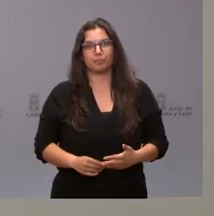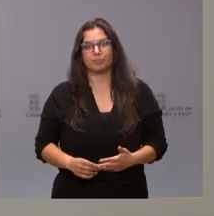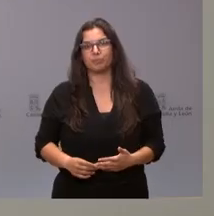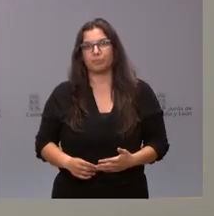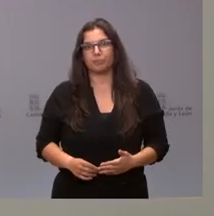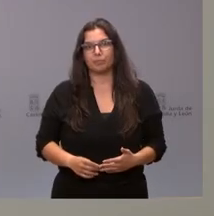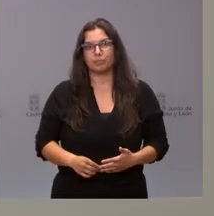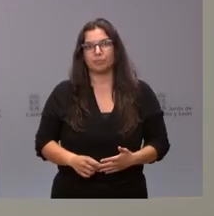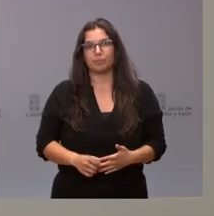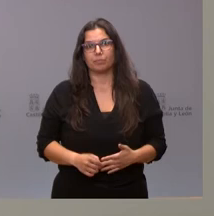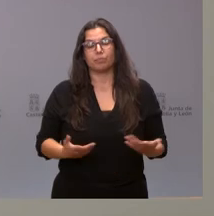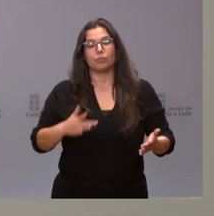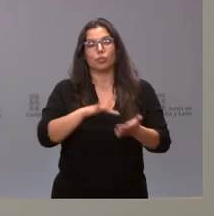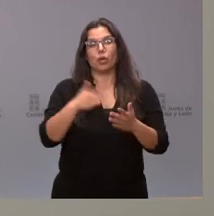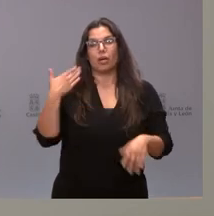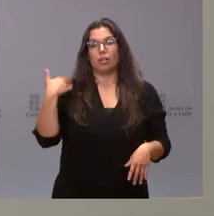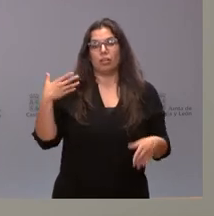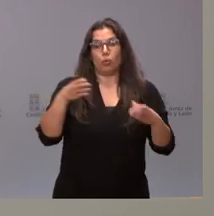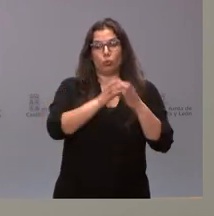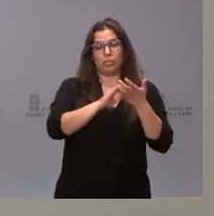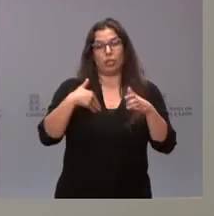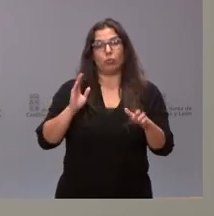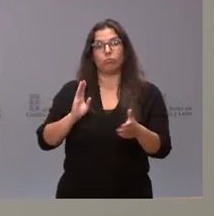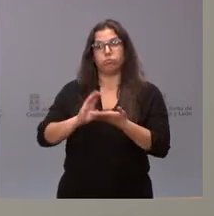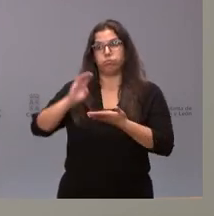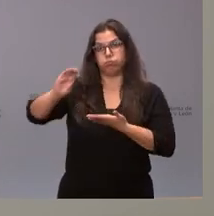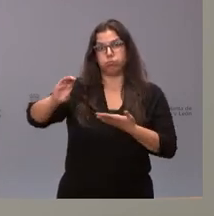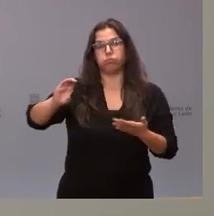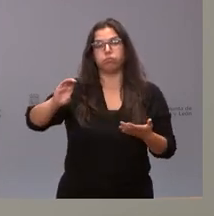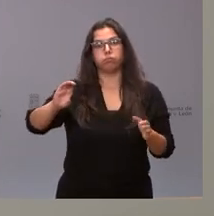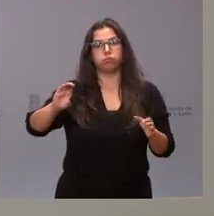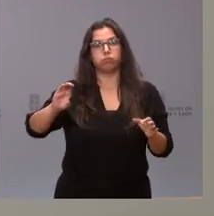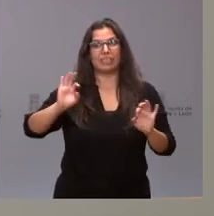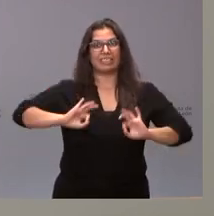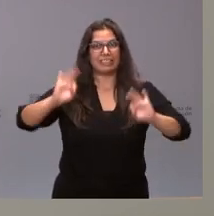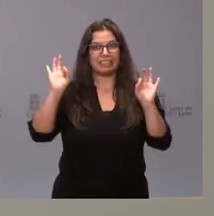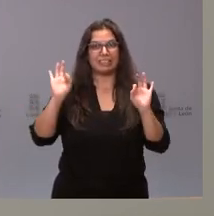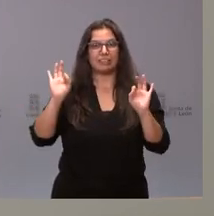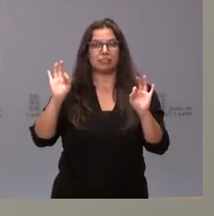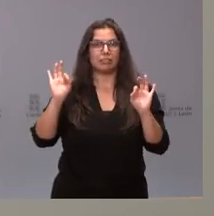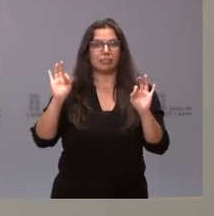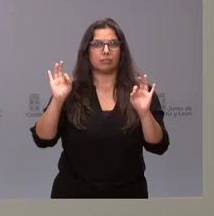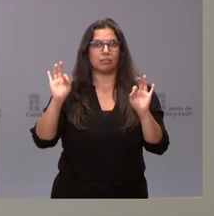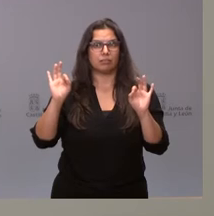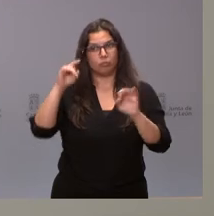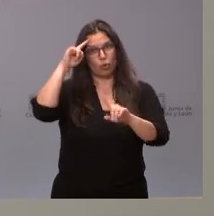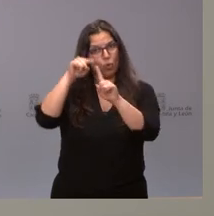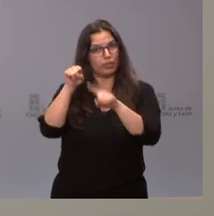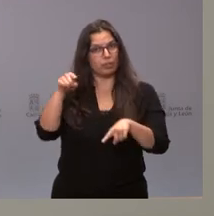Pues hubo una aportación de la Junta de Castilla y León con carácter extraordinario para esta finalidad